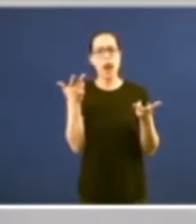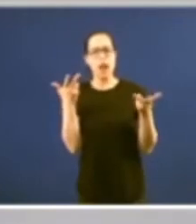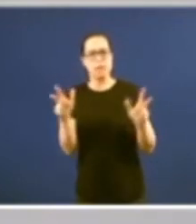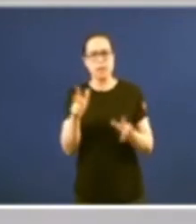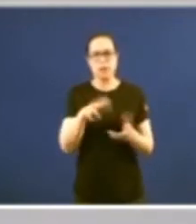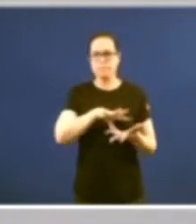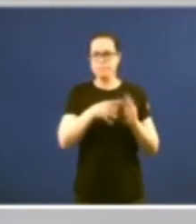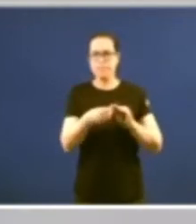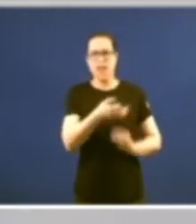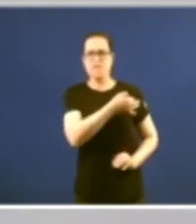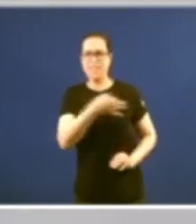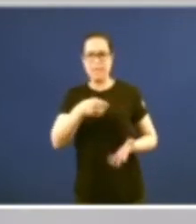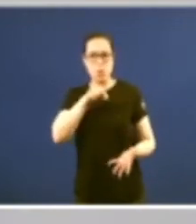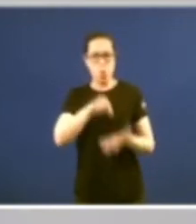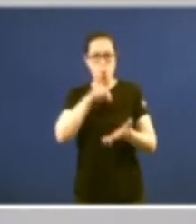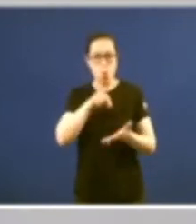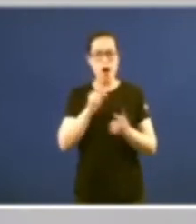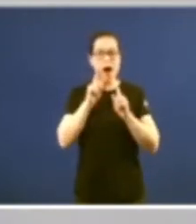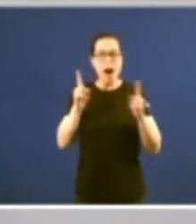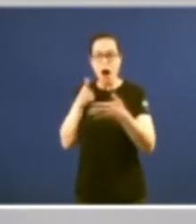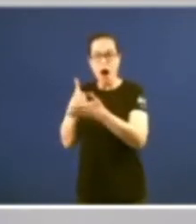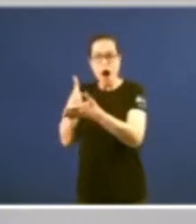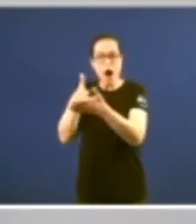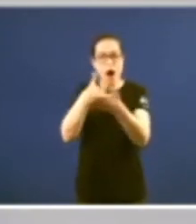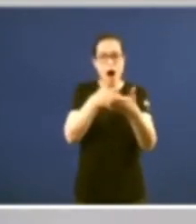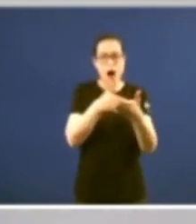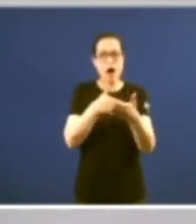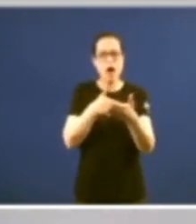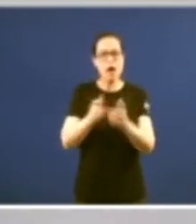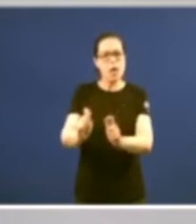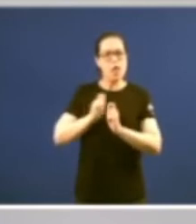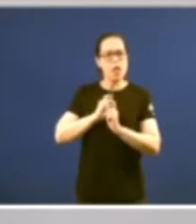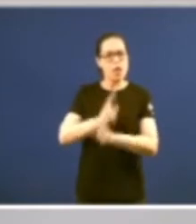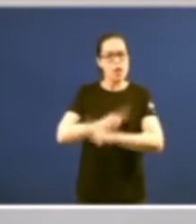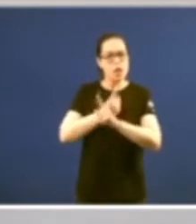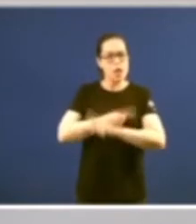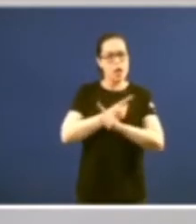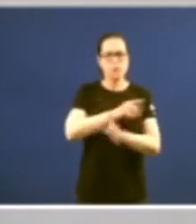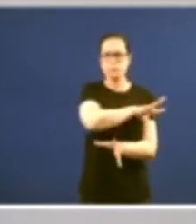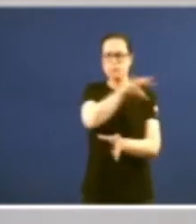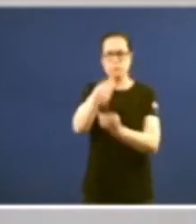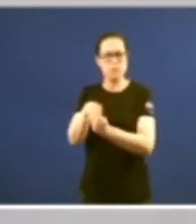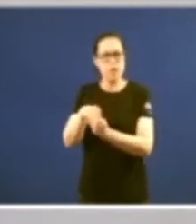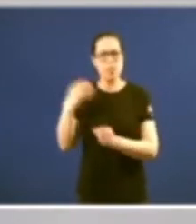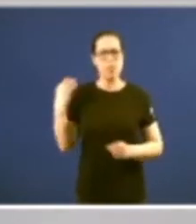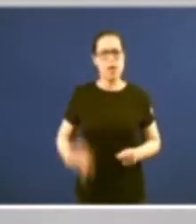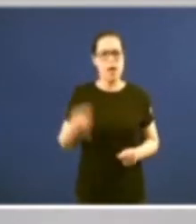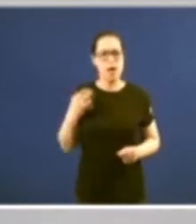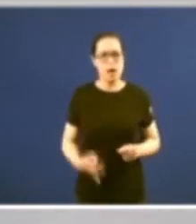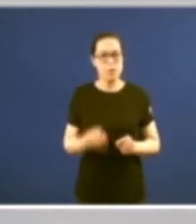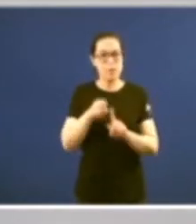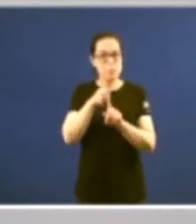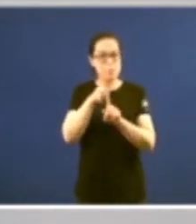removerán los obstáculos que impidan o dificultan esos desarrollos fundamentales desde la